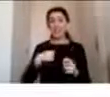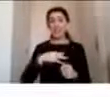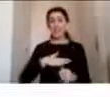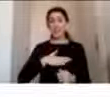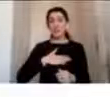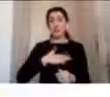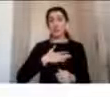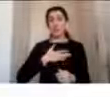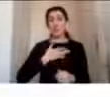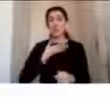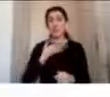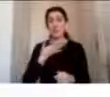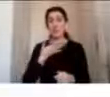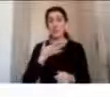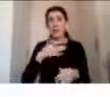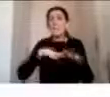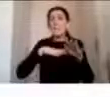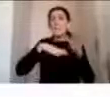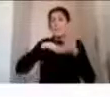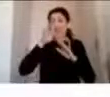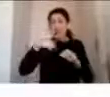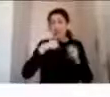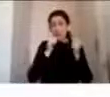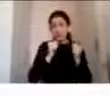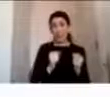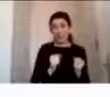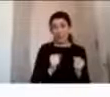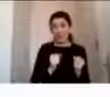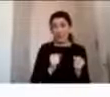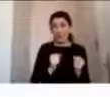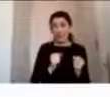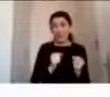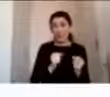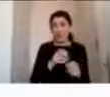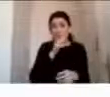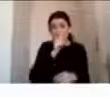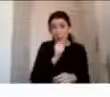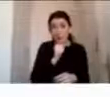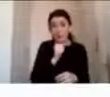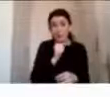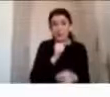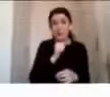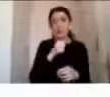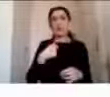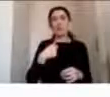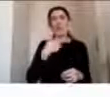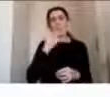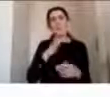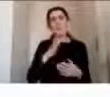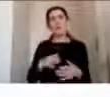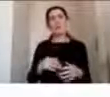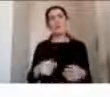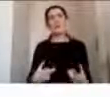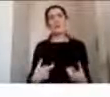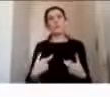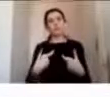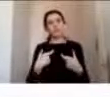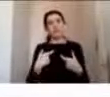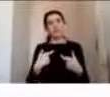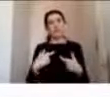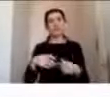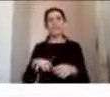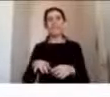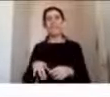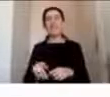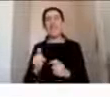incrementar nuestras situaciones de exposición al riesgo. Y si el nivel de riesgo subjetivamente experimentado es mayor que el aceptable, nosotros vamos